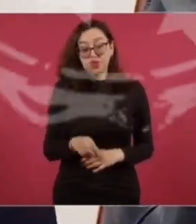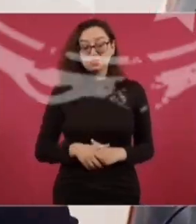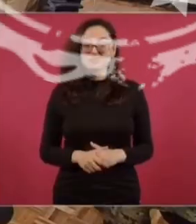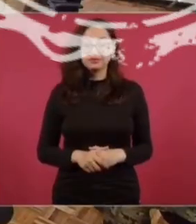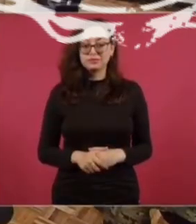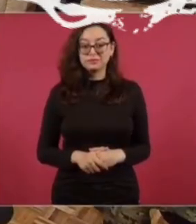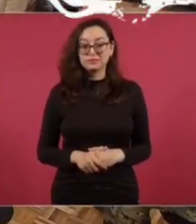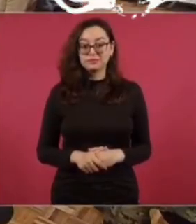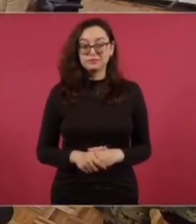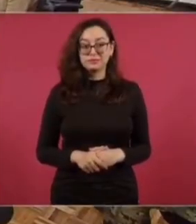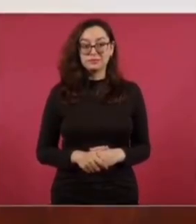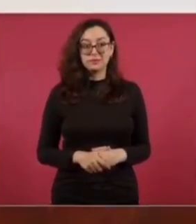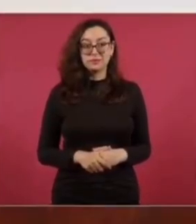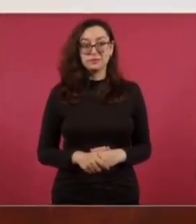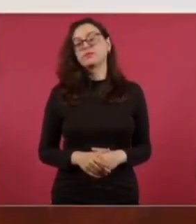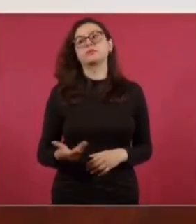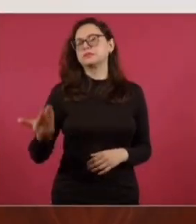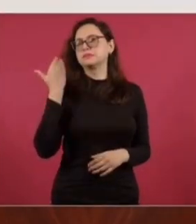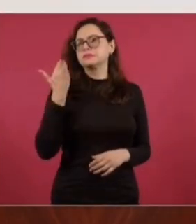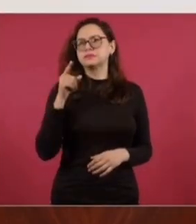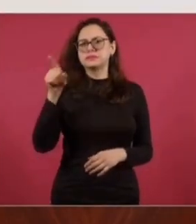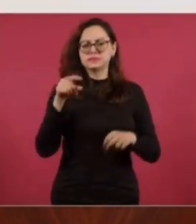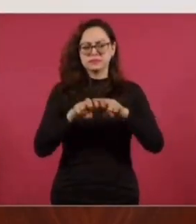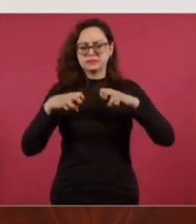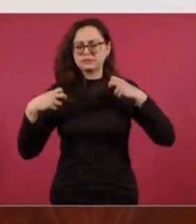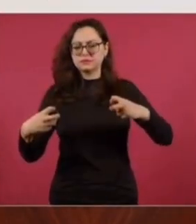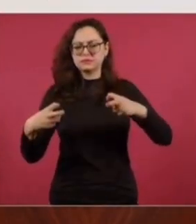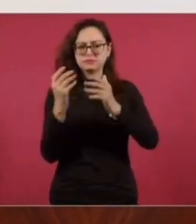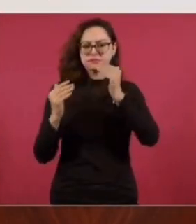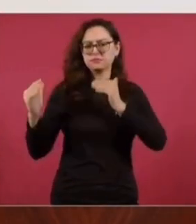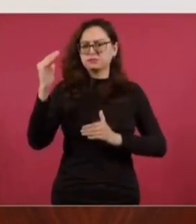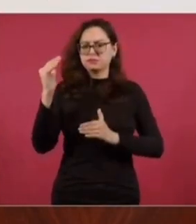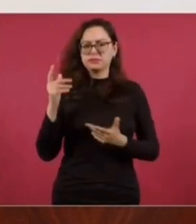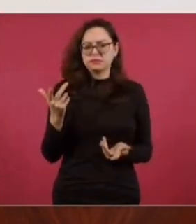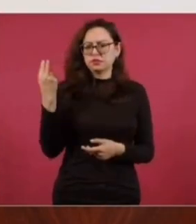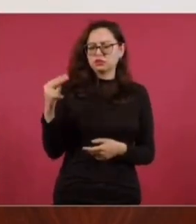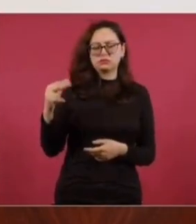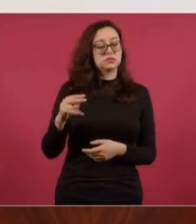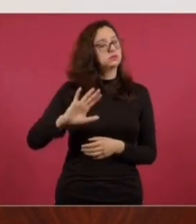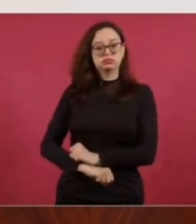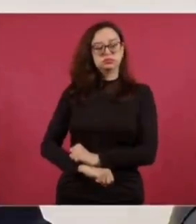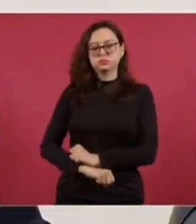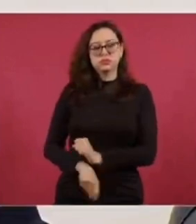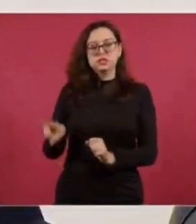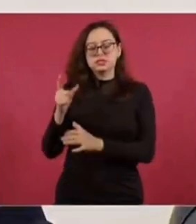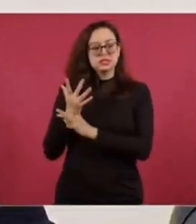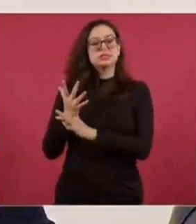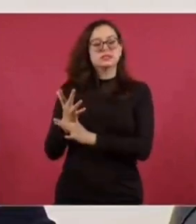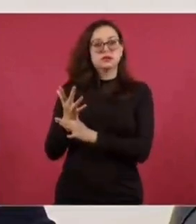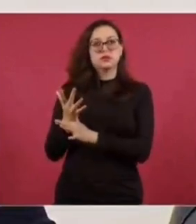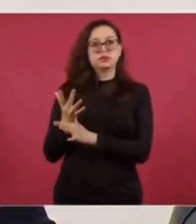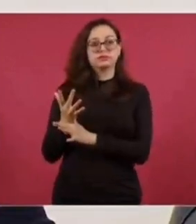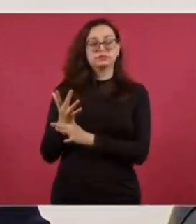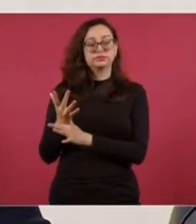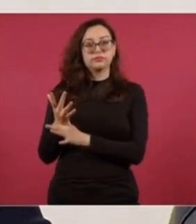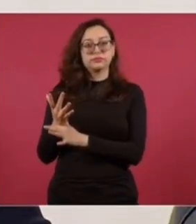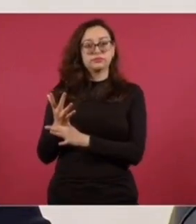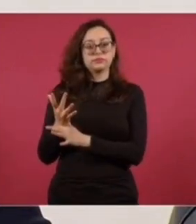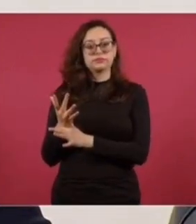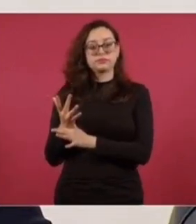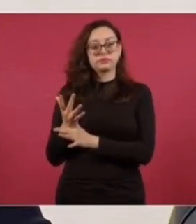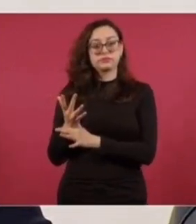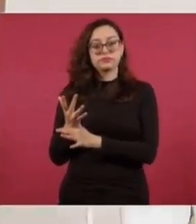Porque escuché a un ministro de estos, cuyo nombre es preferible olvidar, diciendo que